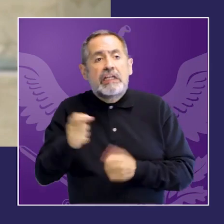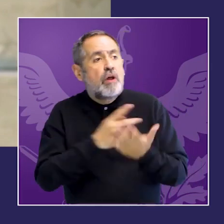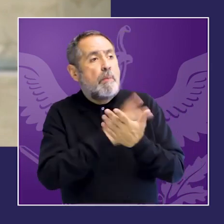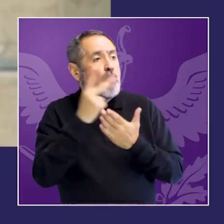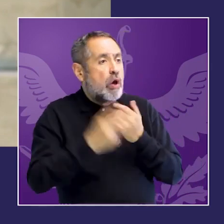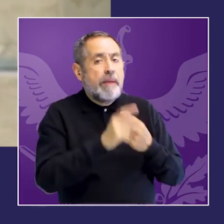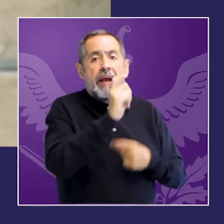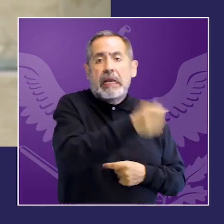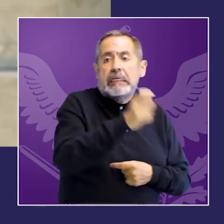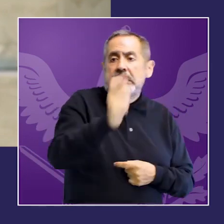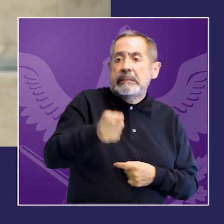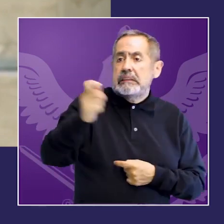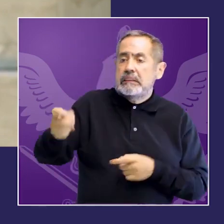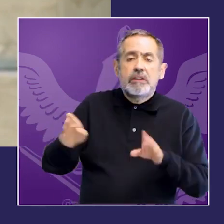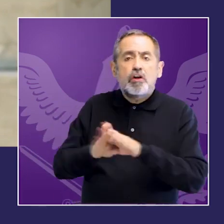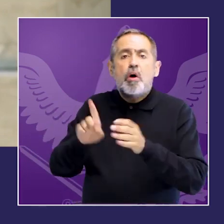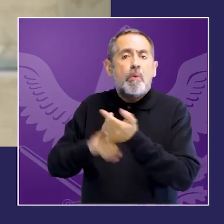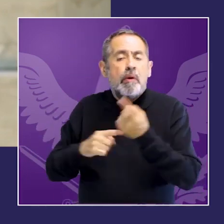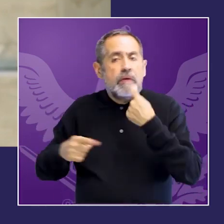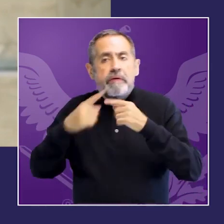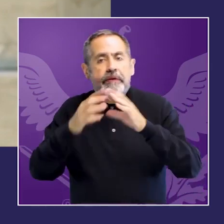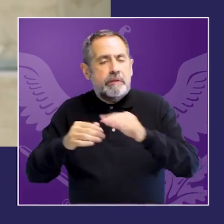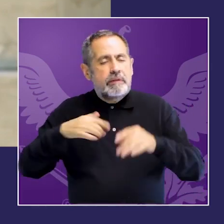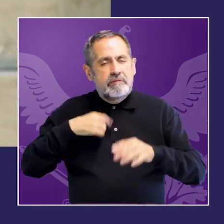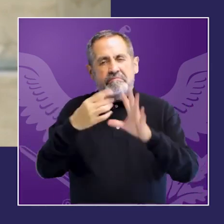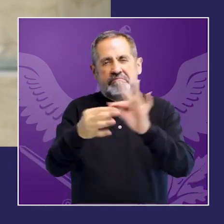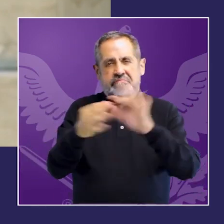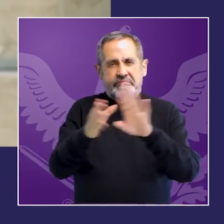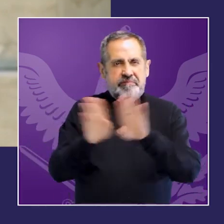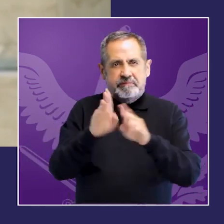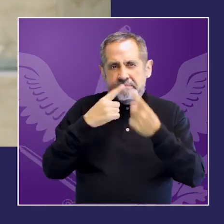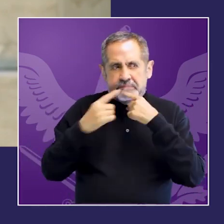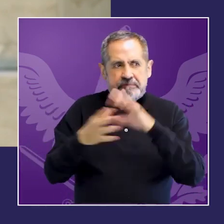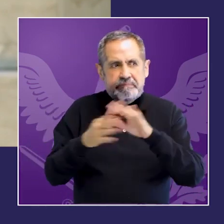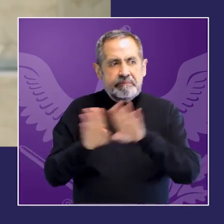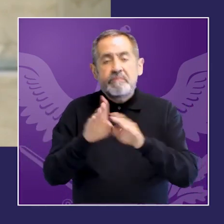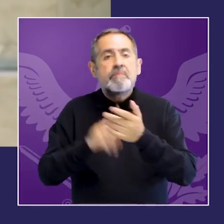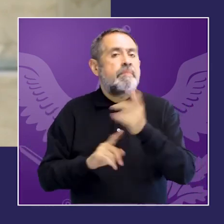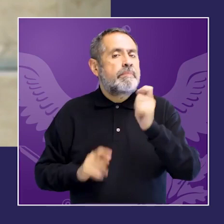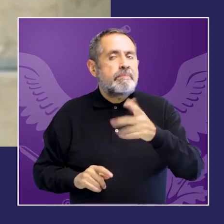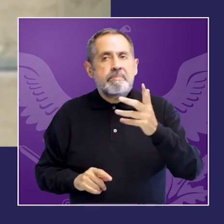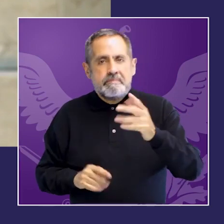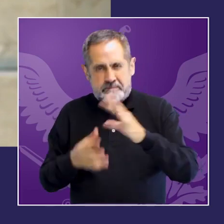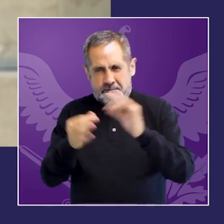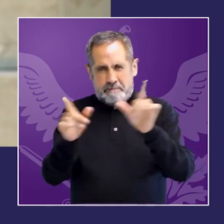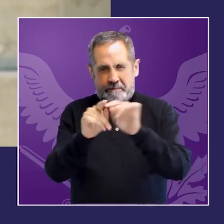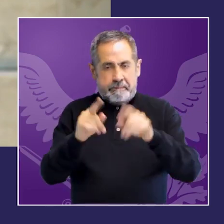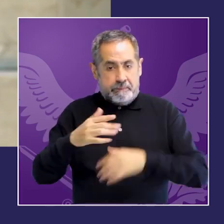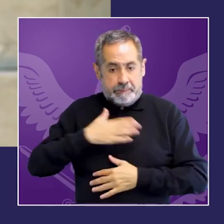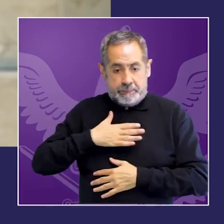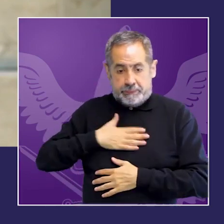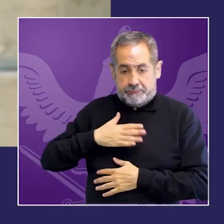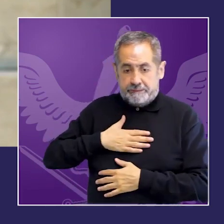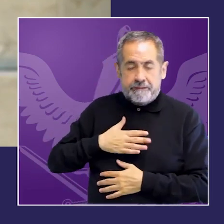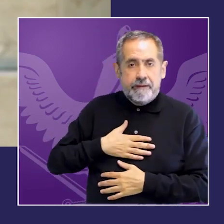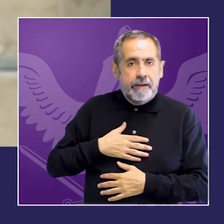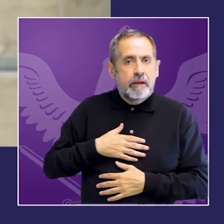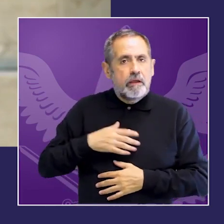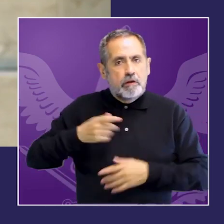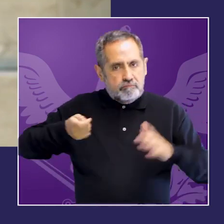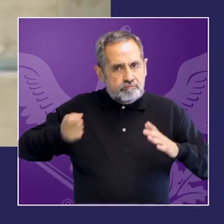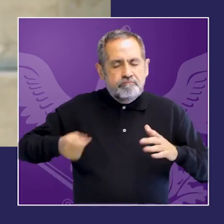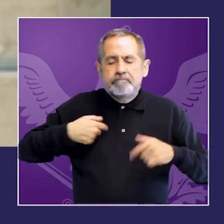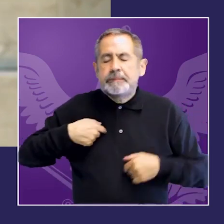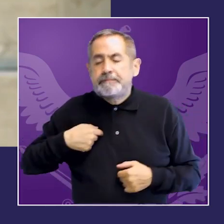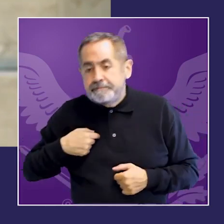nos ocurrió a nosotros por ejemplo con un caso y lo cuento rapidísimo de un caso que yo tenía en el juzgado de ejecución en el que la